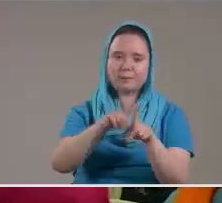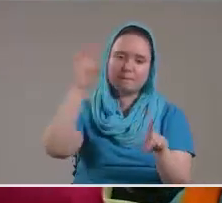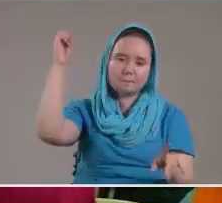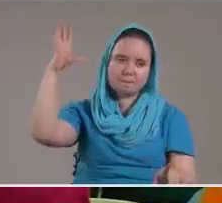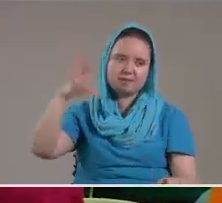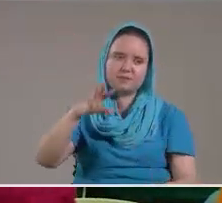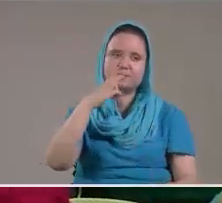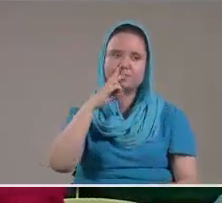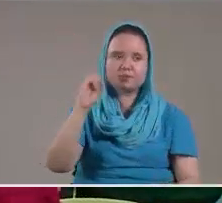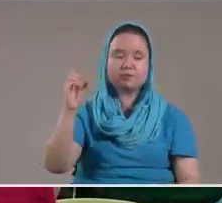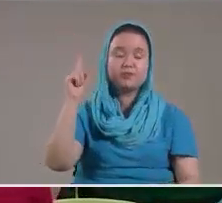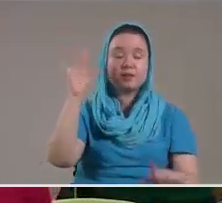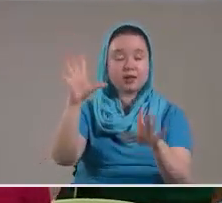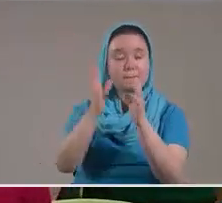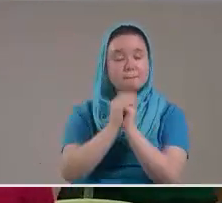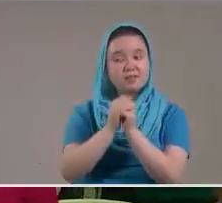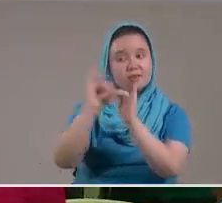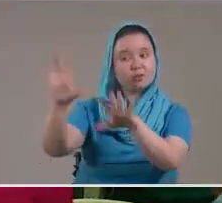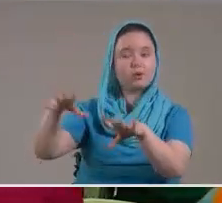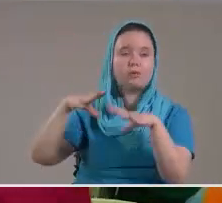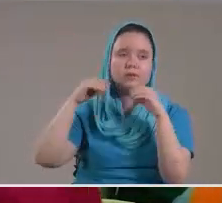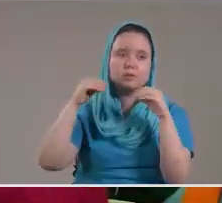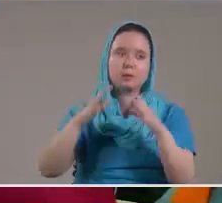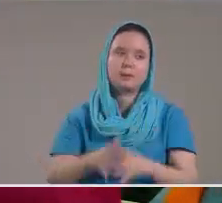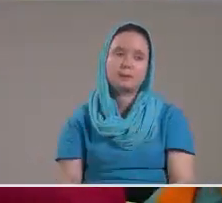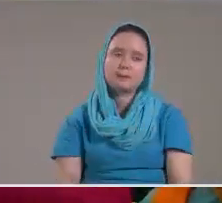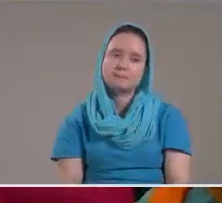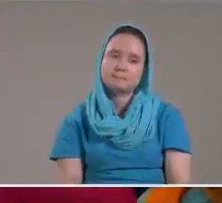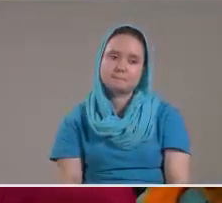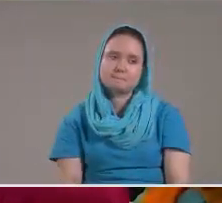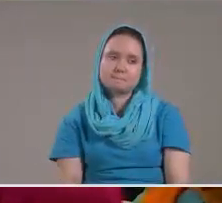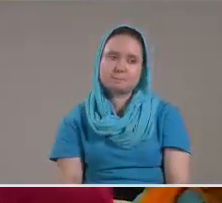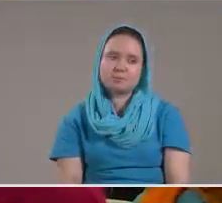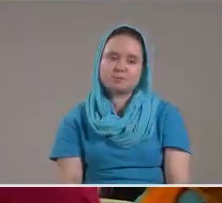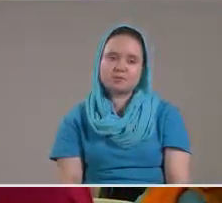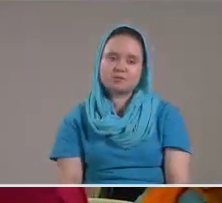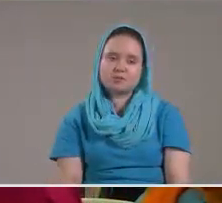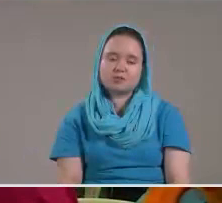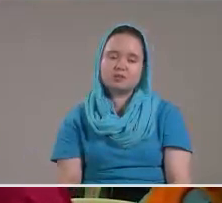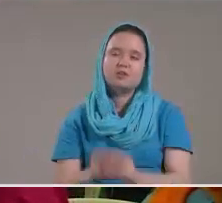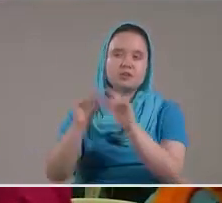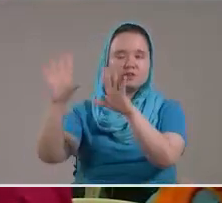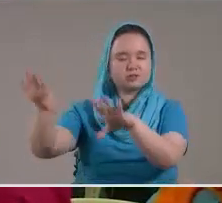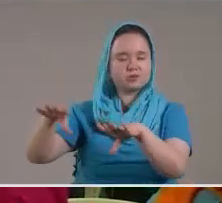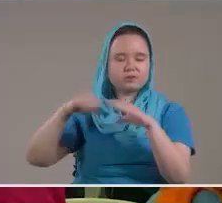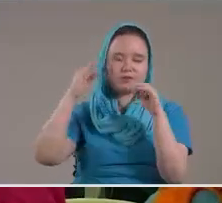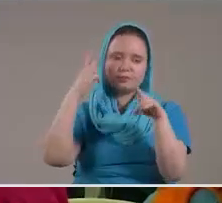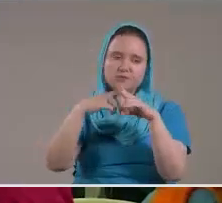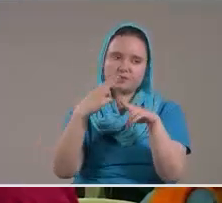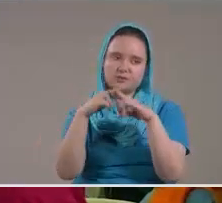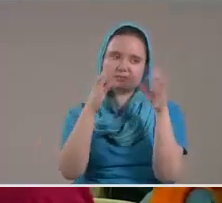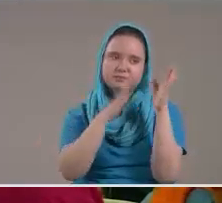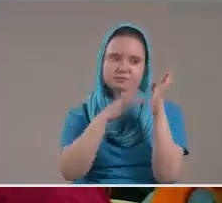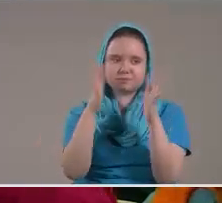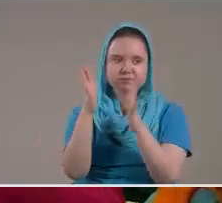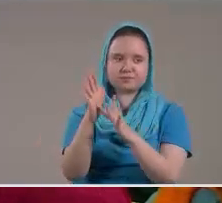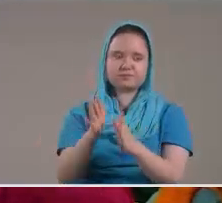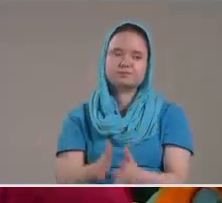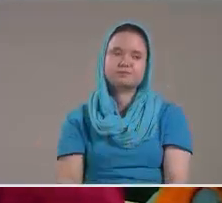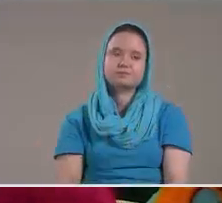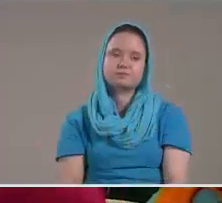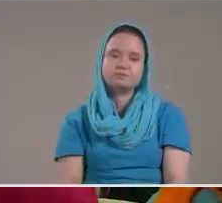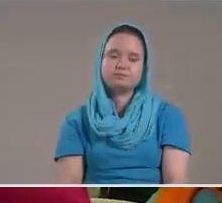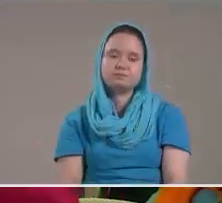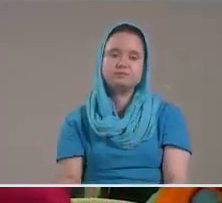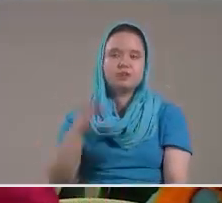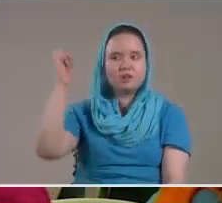A los hermanos Que han solicitado La cobertura Ministerial Los cubrimos En el nombre Poderoso De Jesús